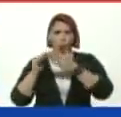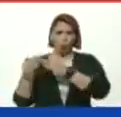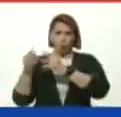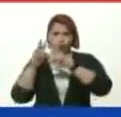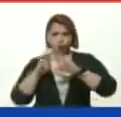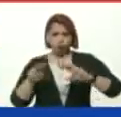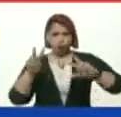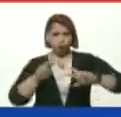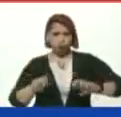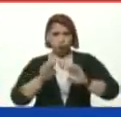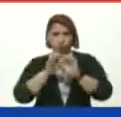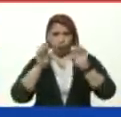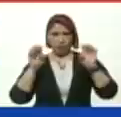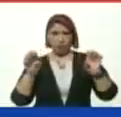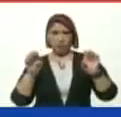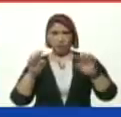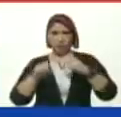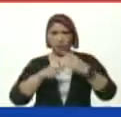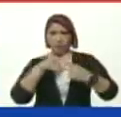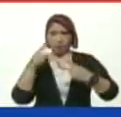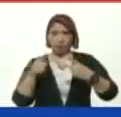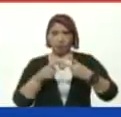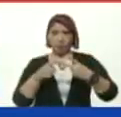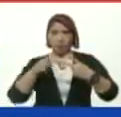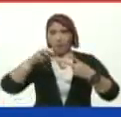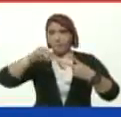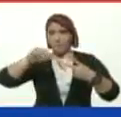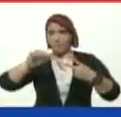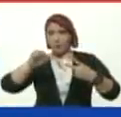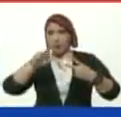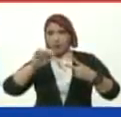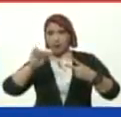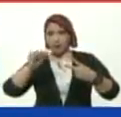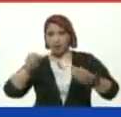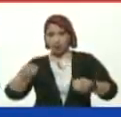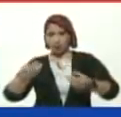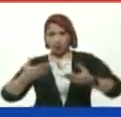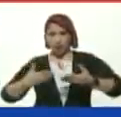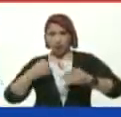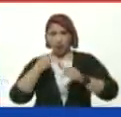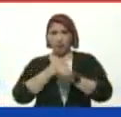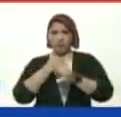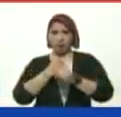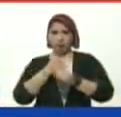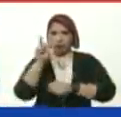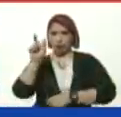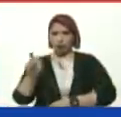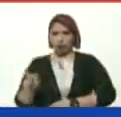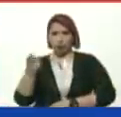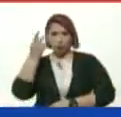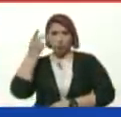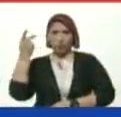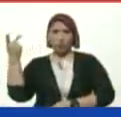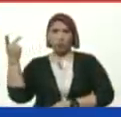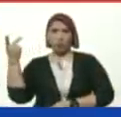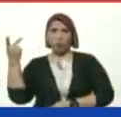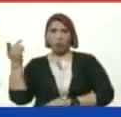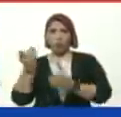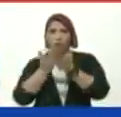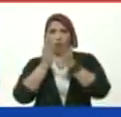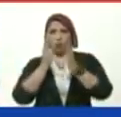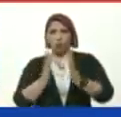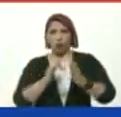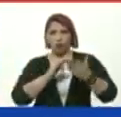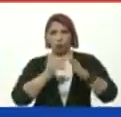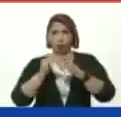Después viene María Figueredo Y nos regala el trabajo Sujeto pedagógico Escuela comunal